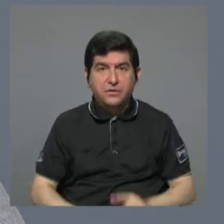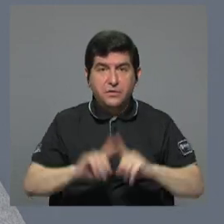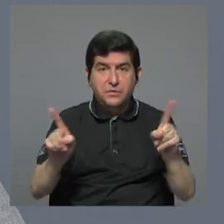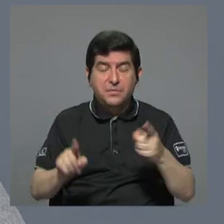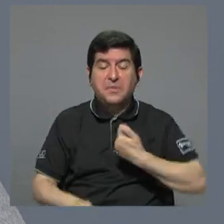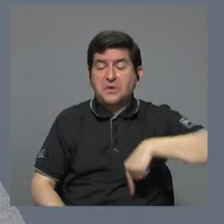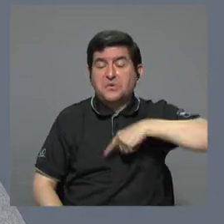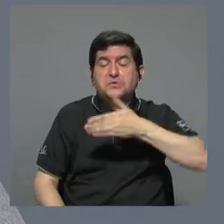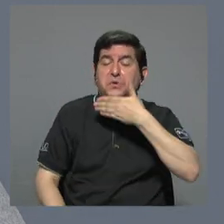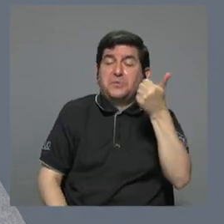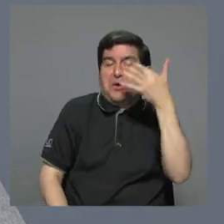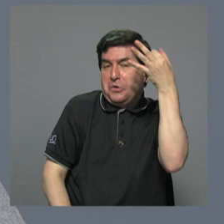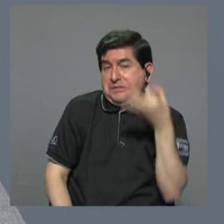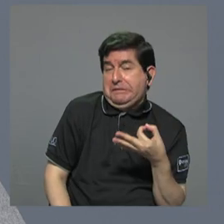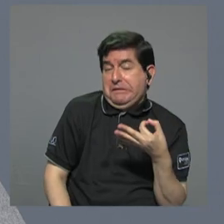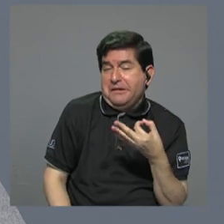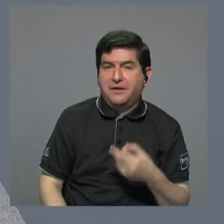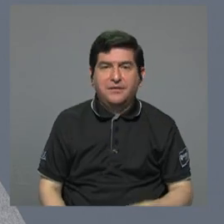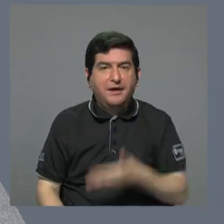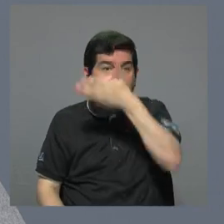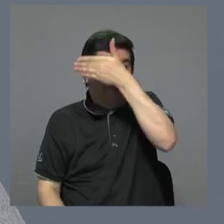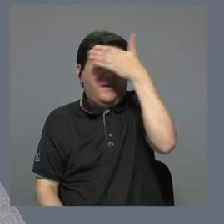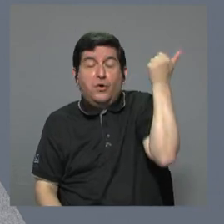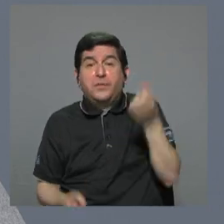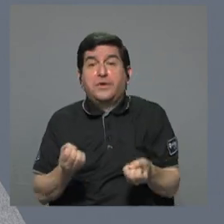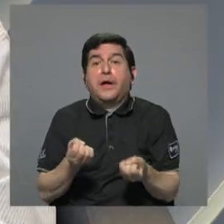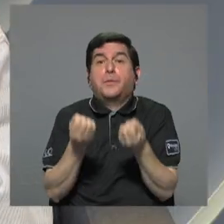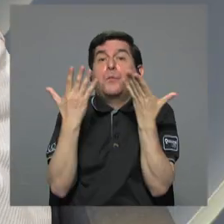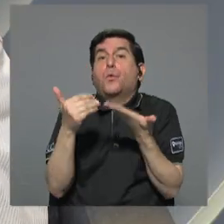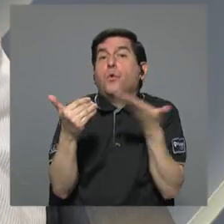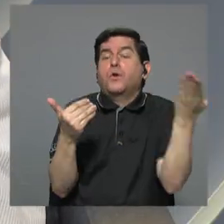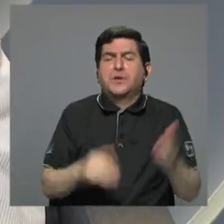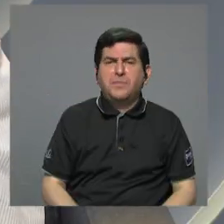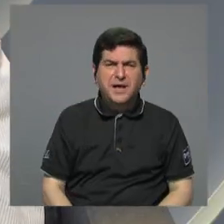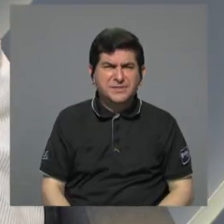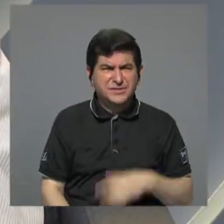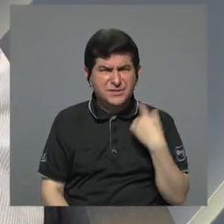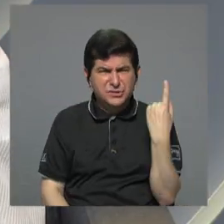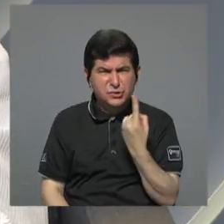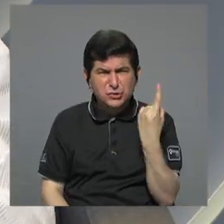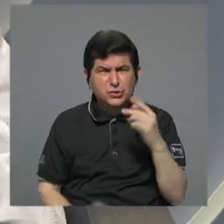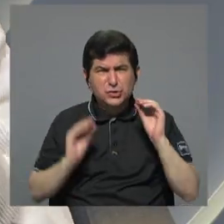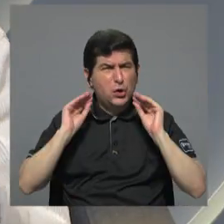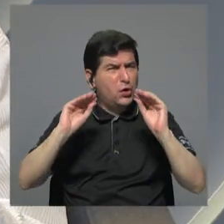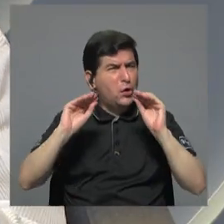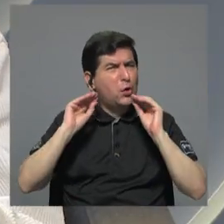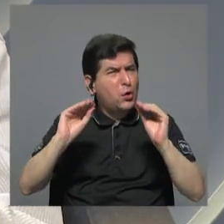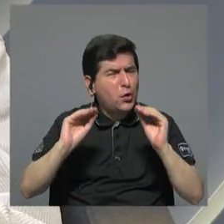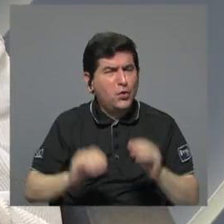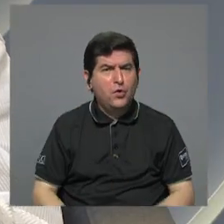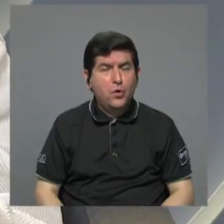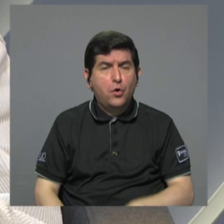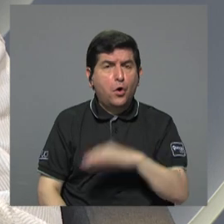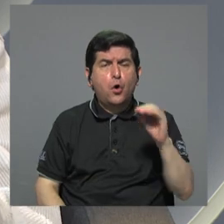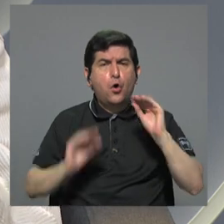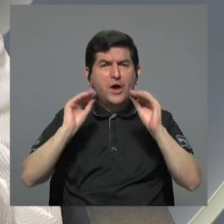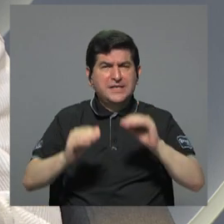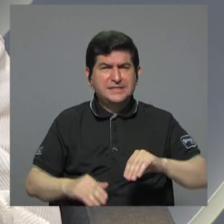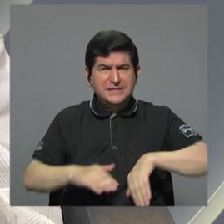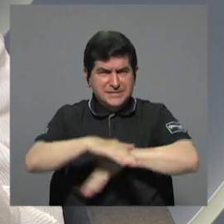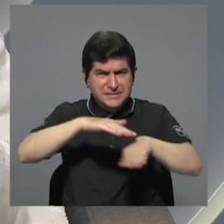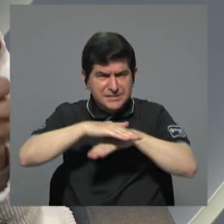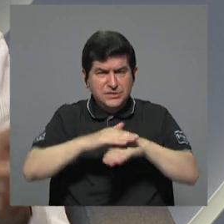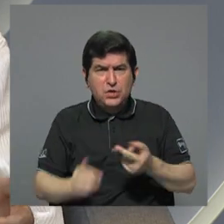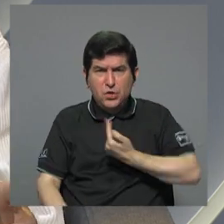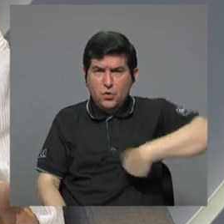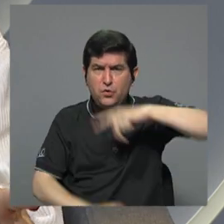mejores y nos olvidamos de muchas cosas. ¿Tiene que ver solo con educación? ¿Es educación esencialmente lo que nos ha